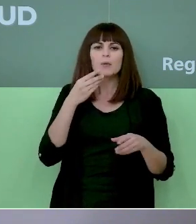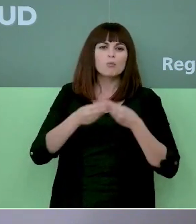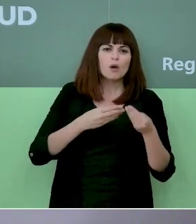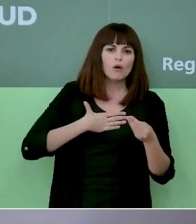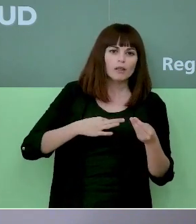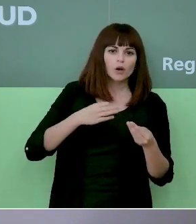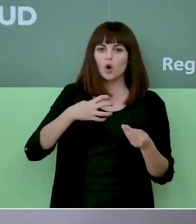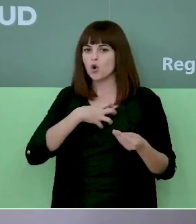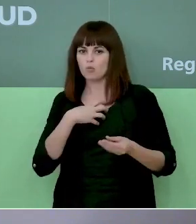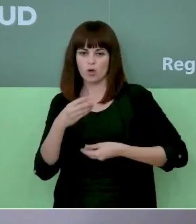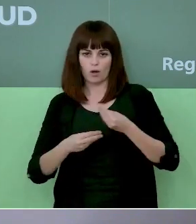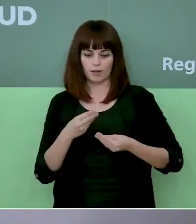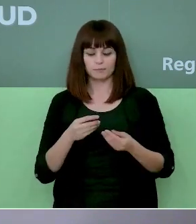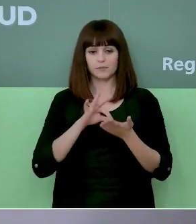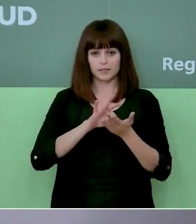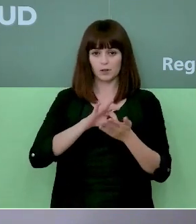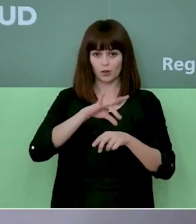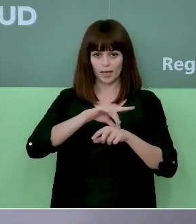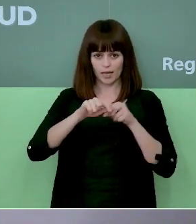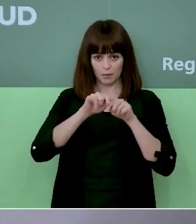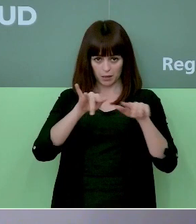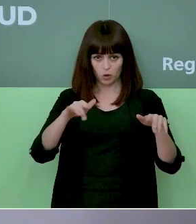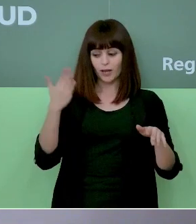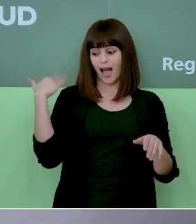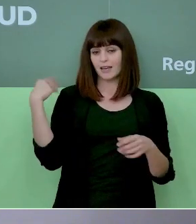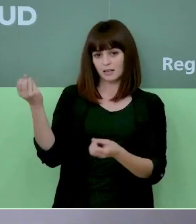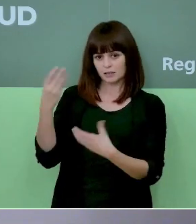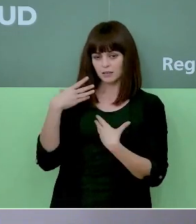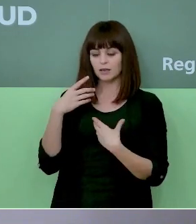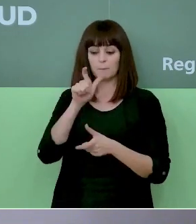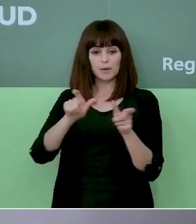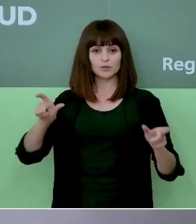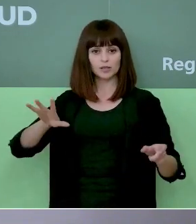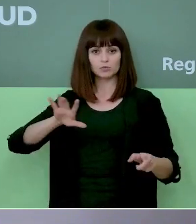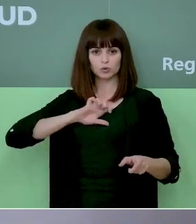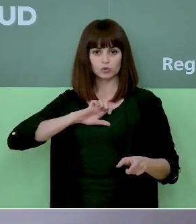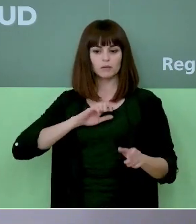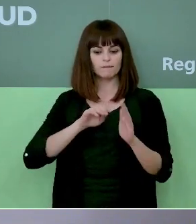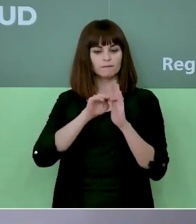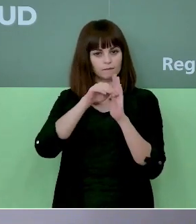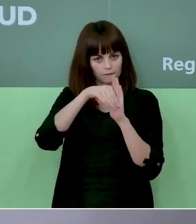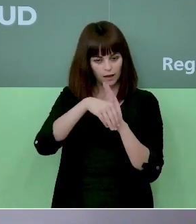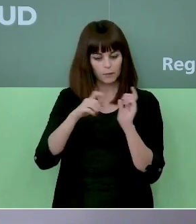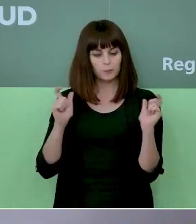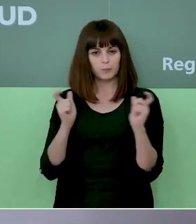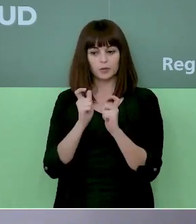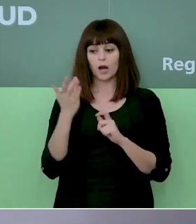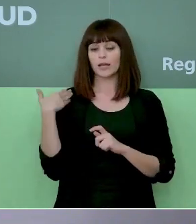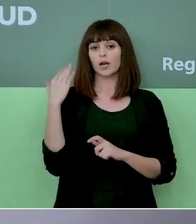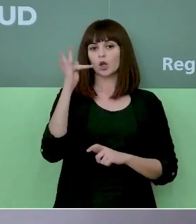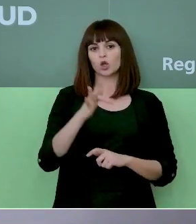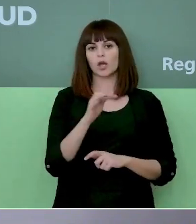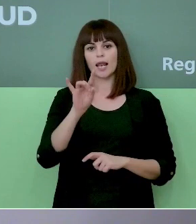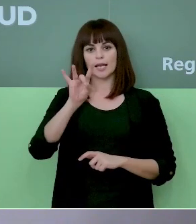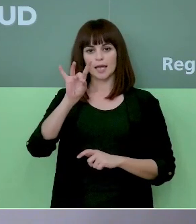día de ayer, según el Servicio de Epidemiología, registraba las siguientes cifras. El número de personas contagiadas sigue bajando, registrando ayer un total de 15